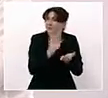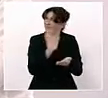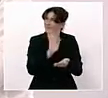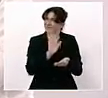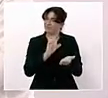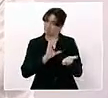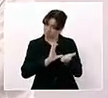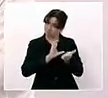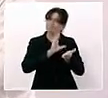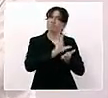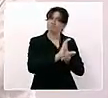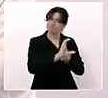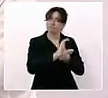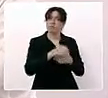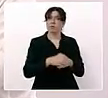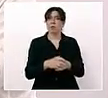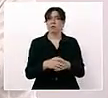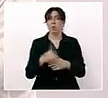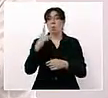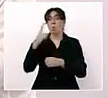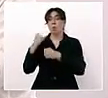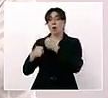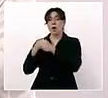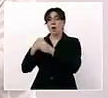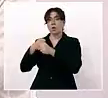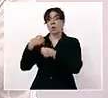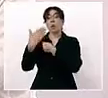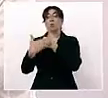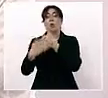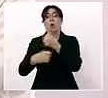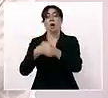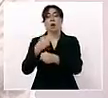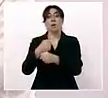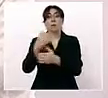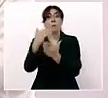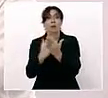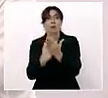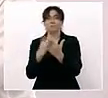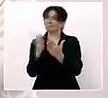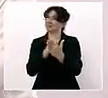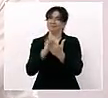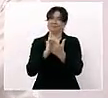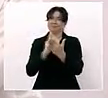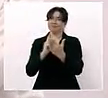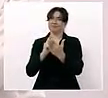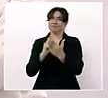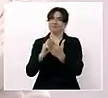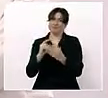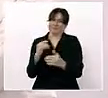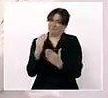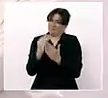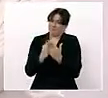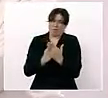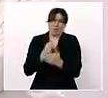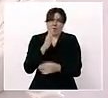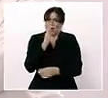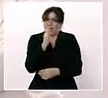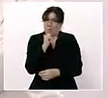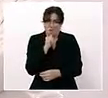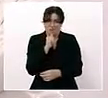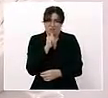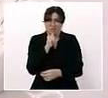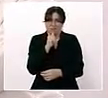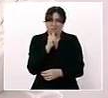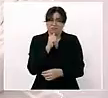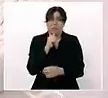de un año a otro para estos programas, como tampoco para las